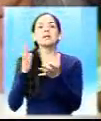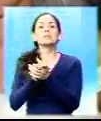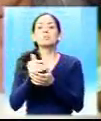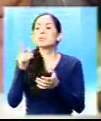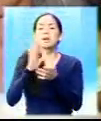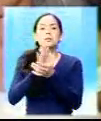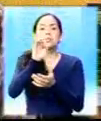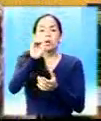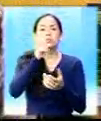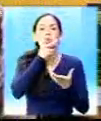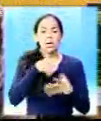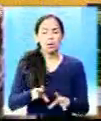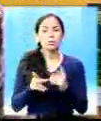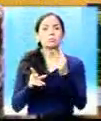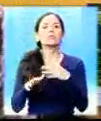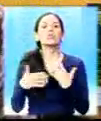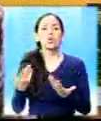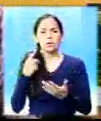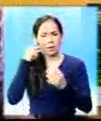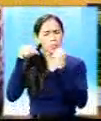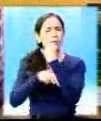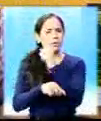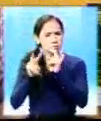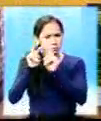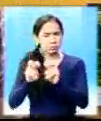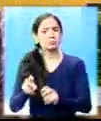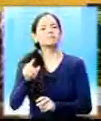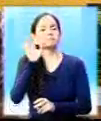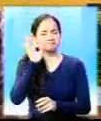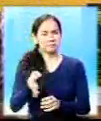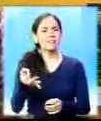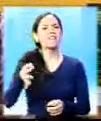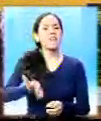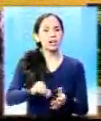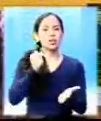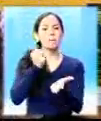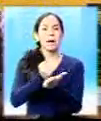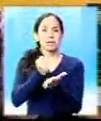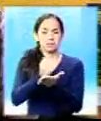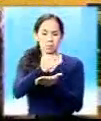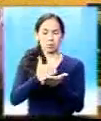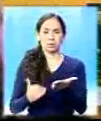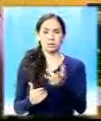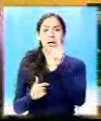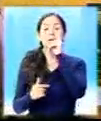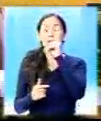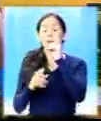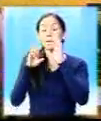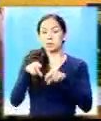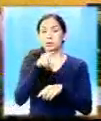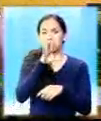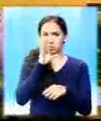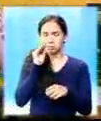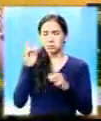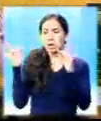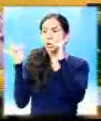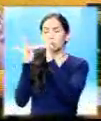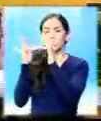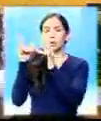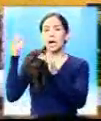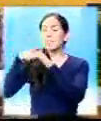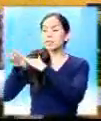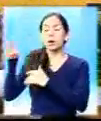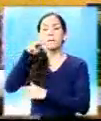del país. En donde nos decía que él tenía un contacto dentro de